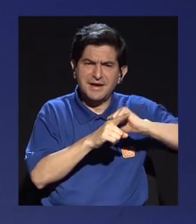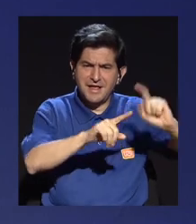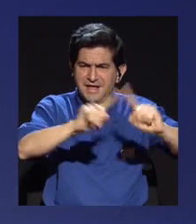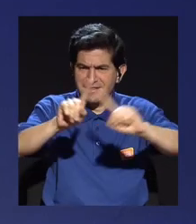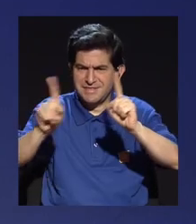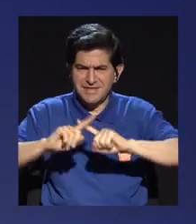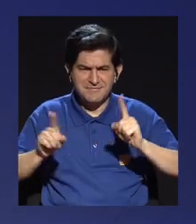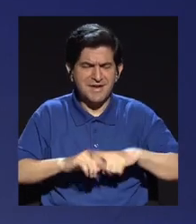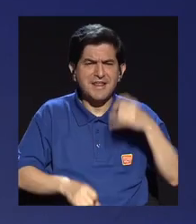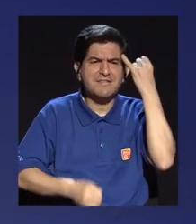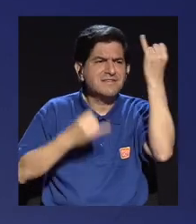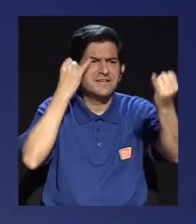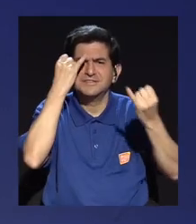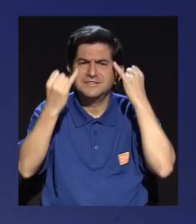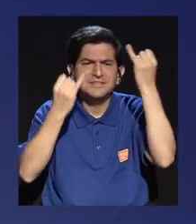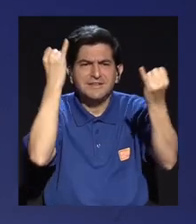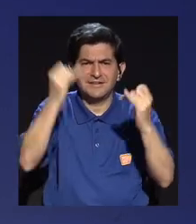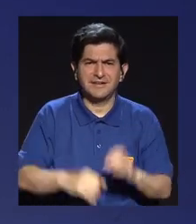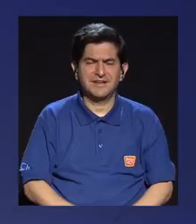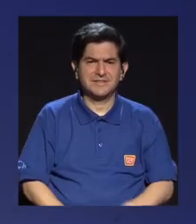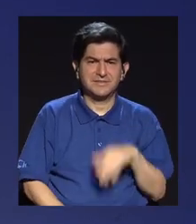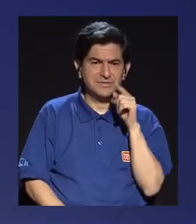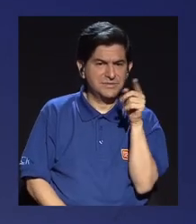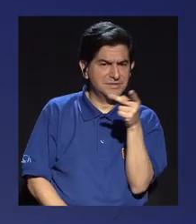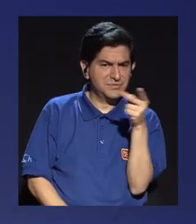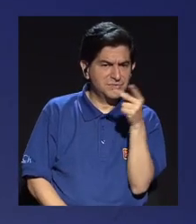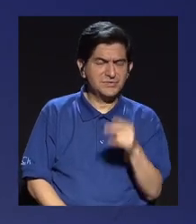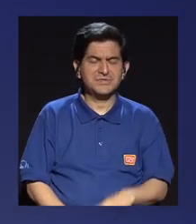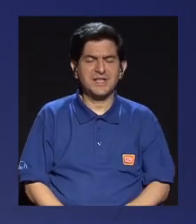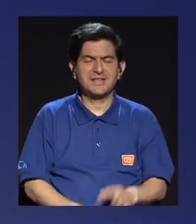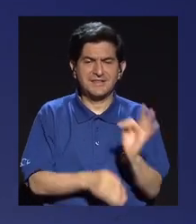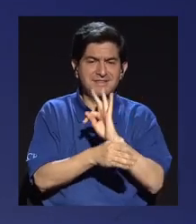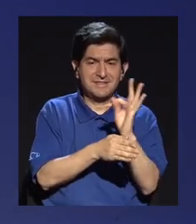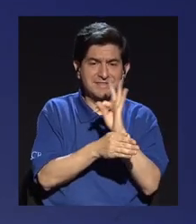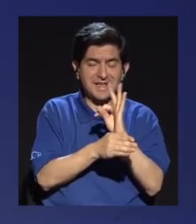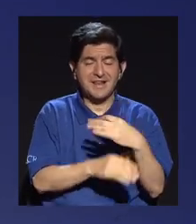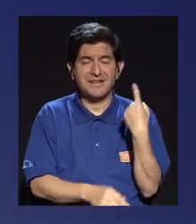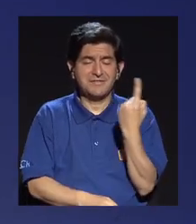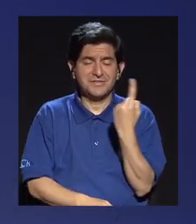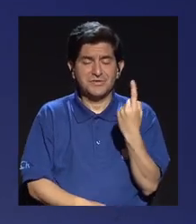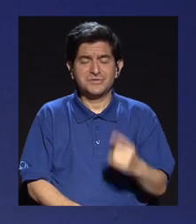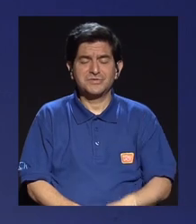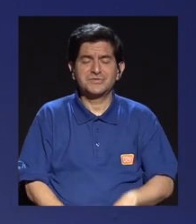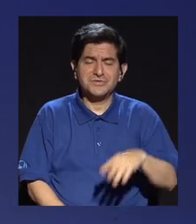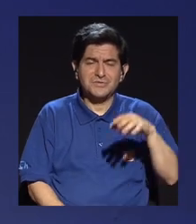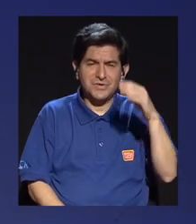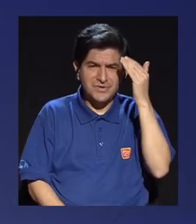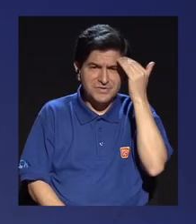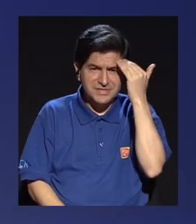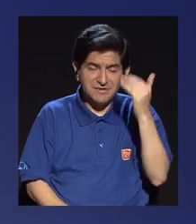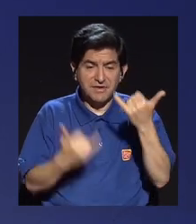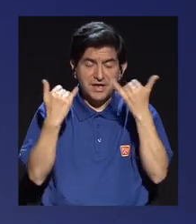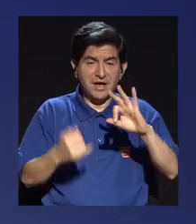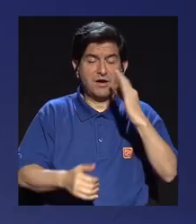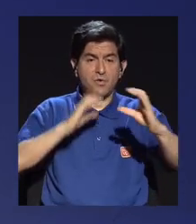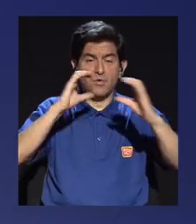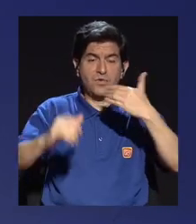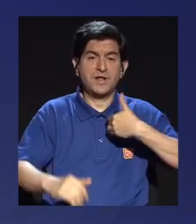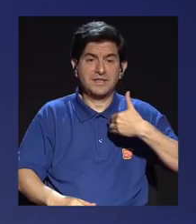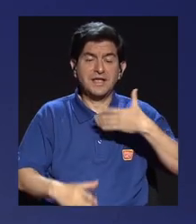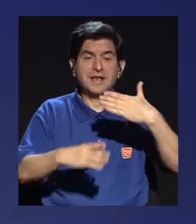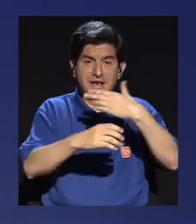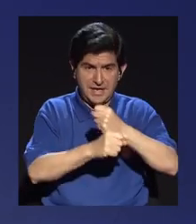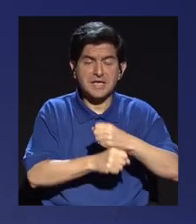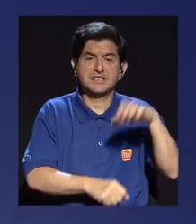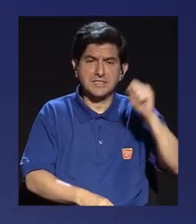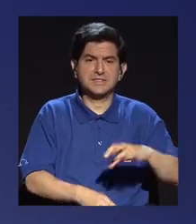capacitado en muchas y diferentes líneas? Ese choque de usted de hacer televisión siempre, que tal vez era algo que ya tenía más aprendido, a llegar a un medio de comunicación en el que